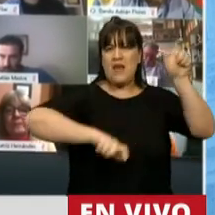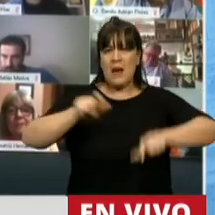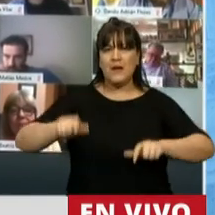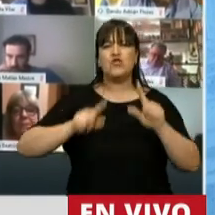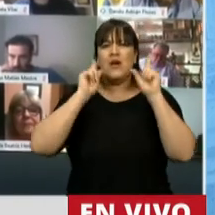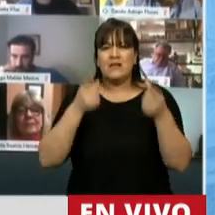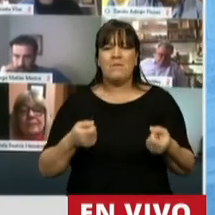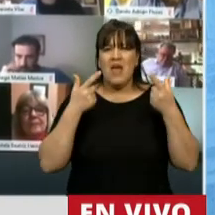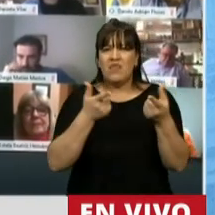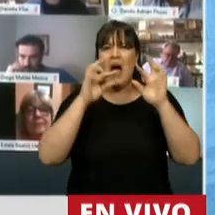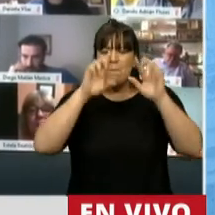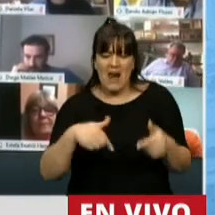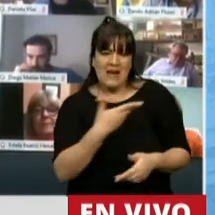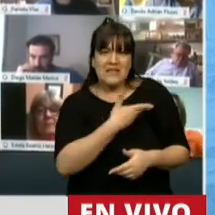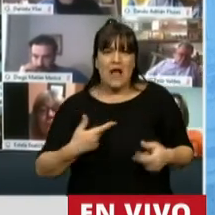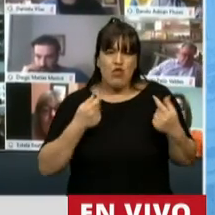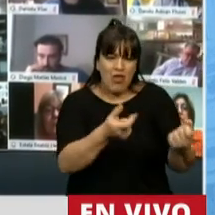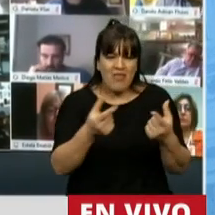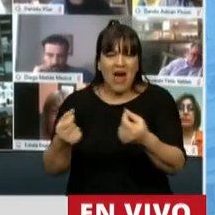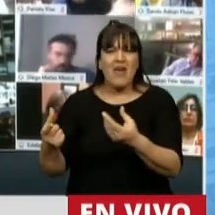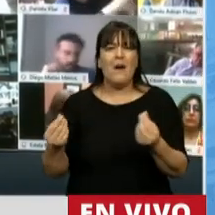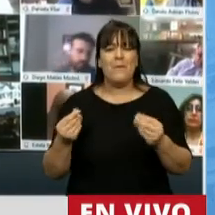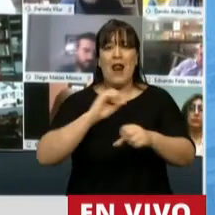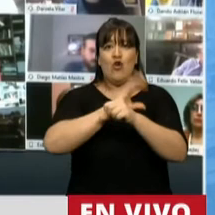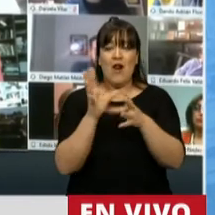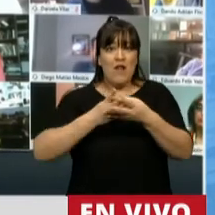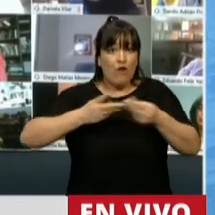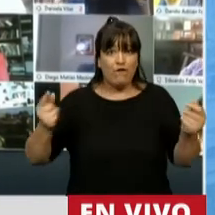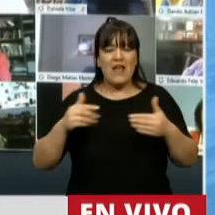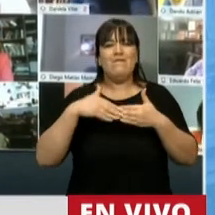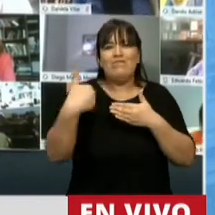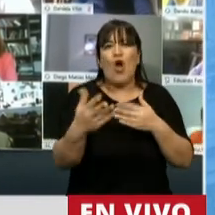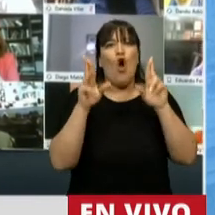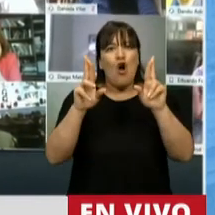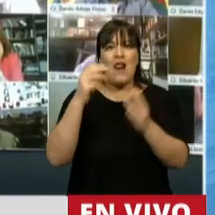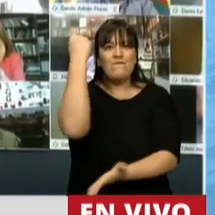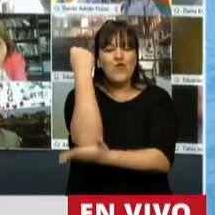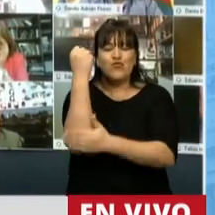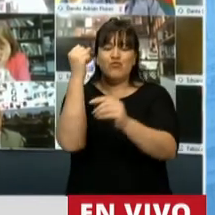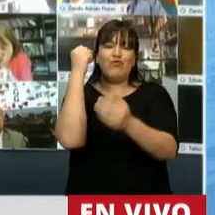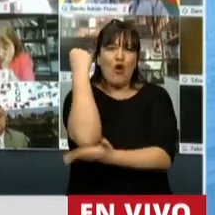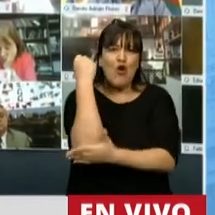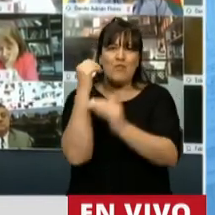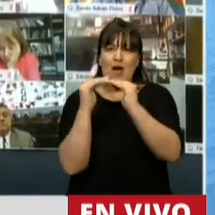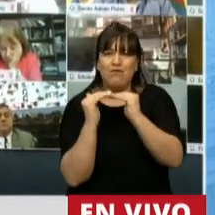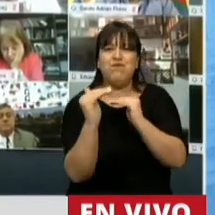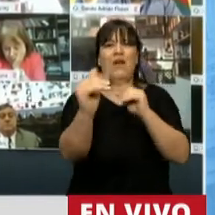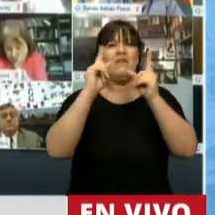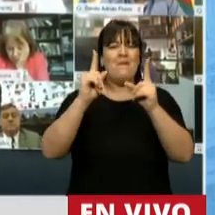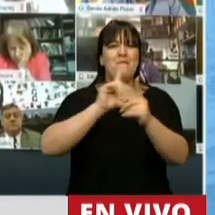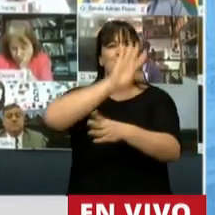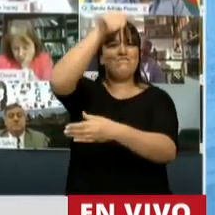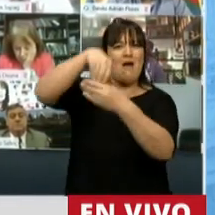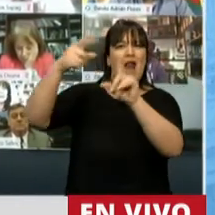que nos permitan transitar la post-pandemia con una economía sustentable, insertada en un escenario internacional